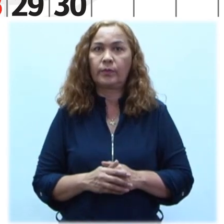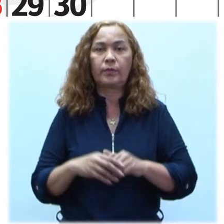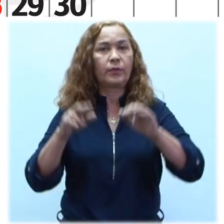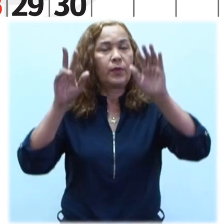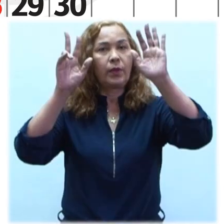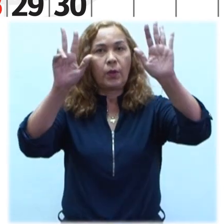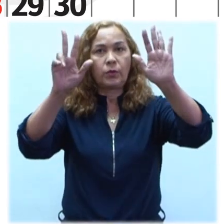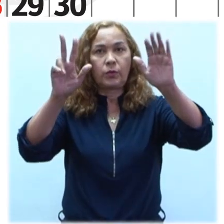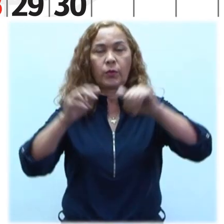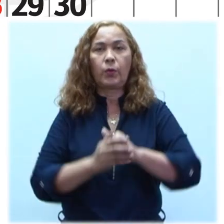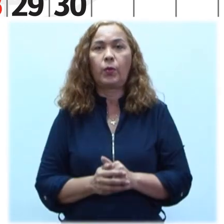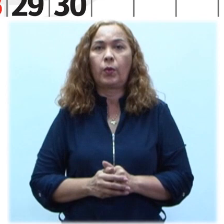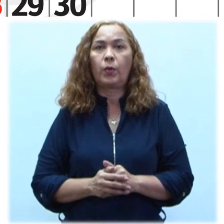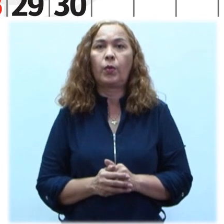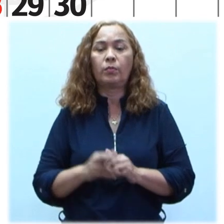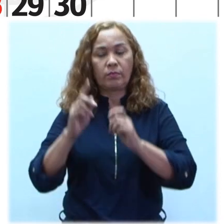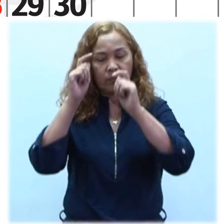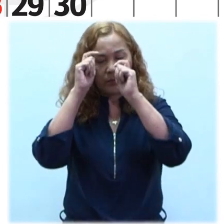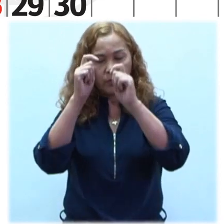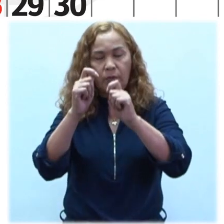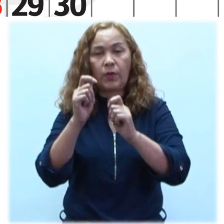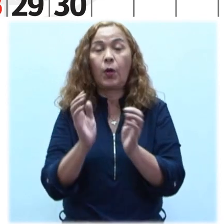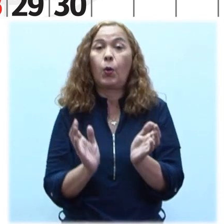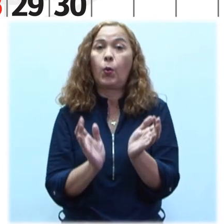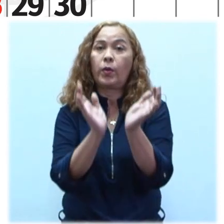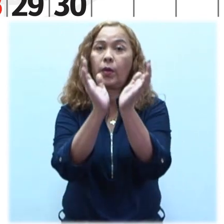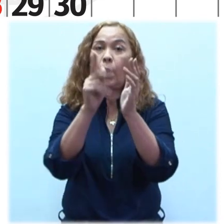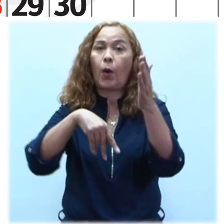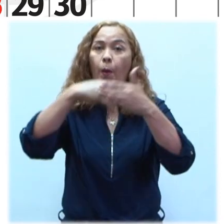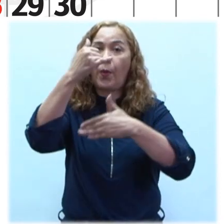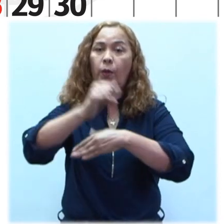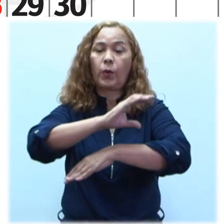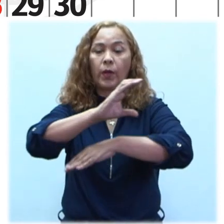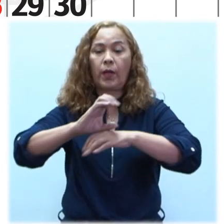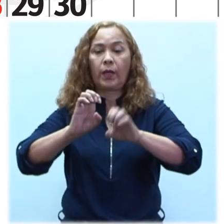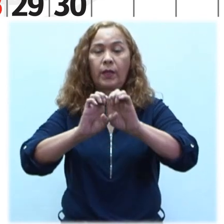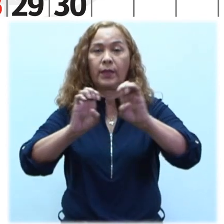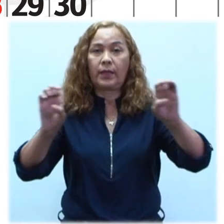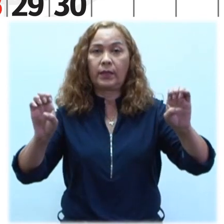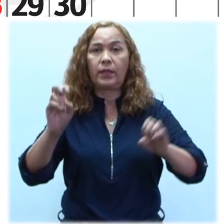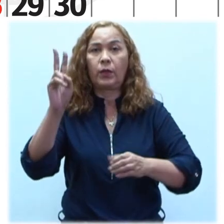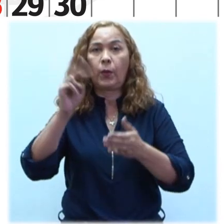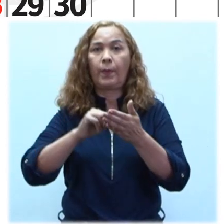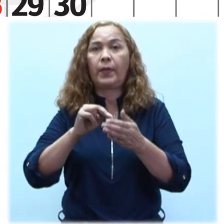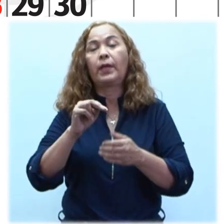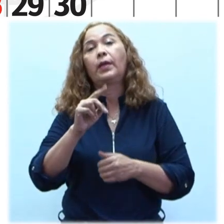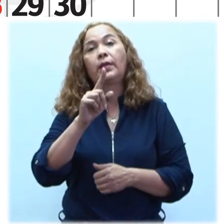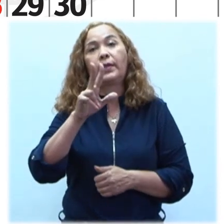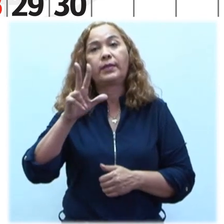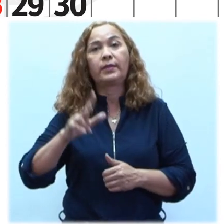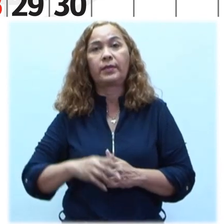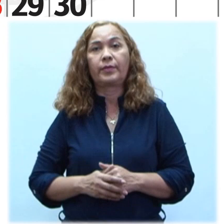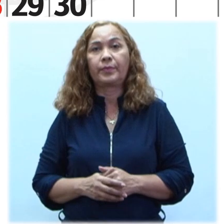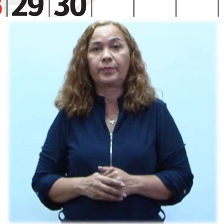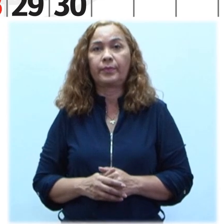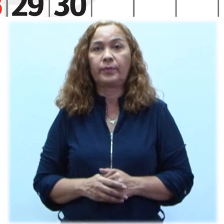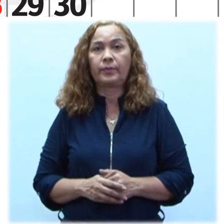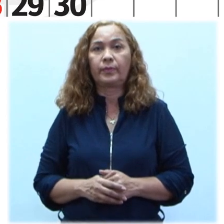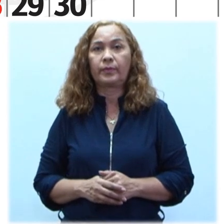Día 8 Día Reconocimiento de la UNESCO al Proyecto Canaime Educativo 2013